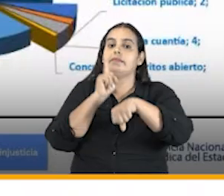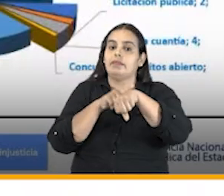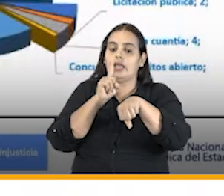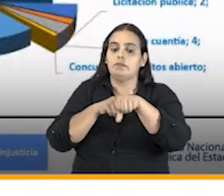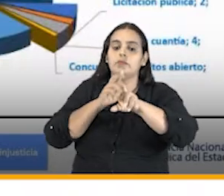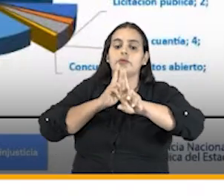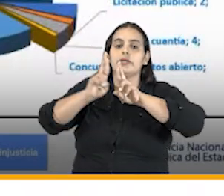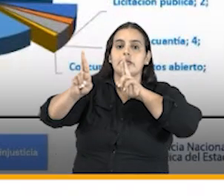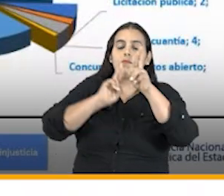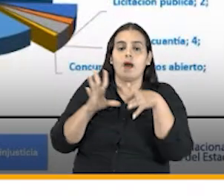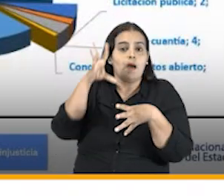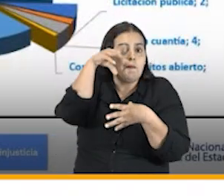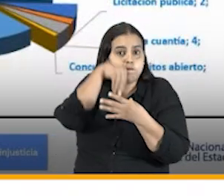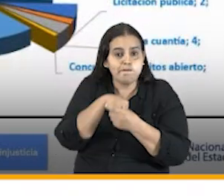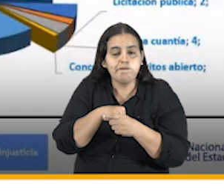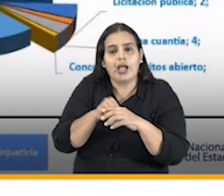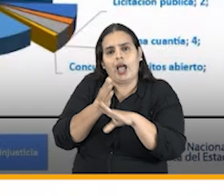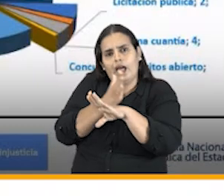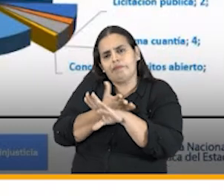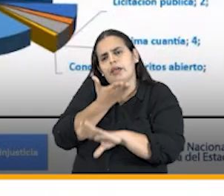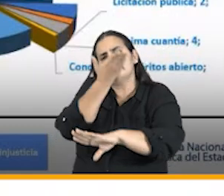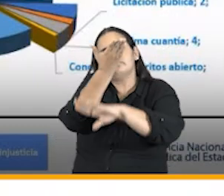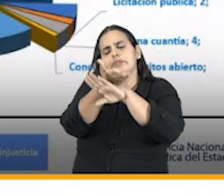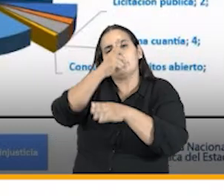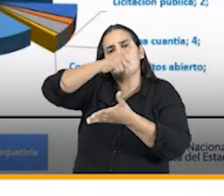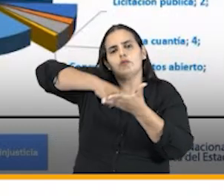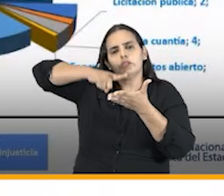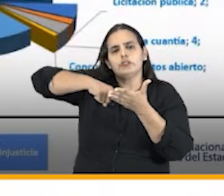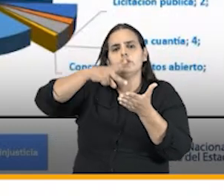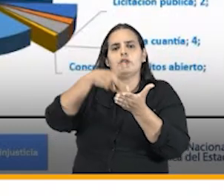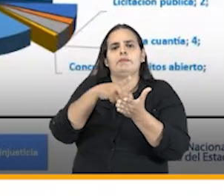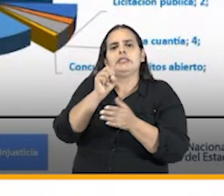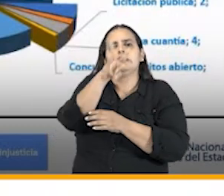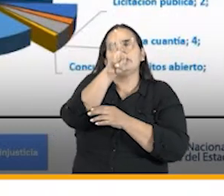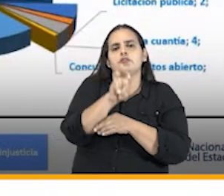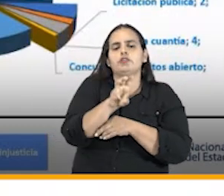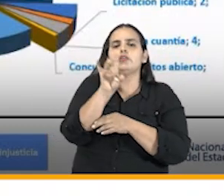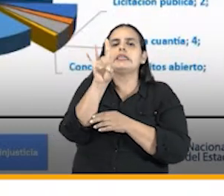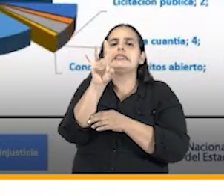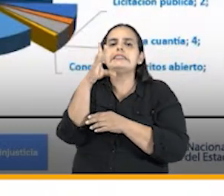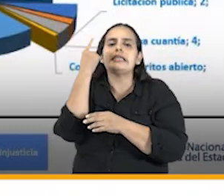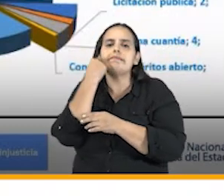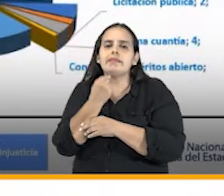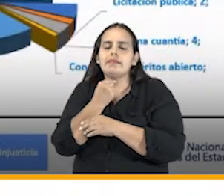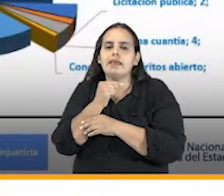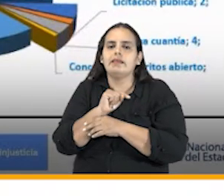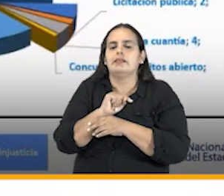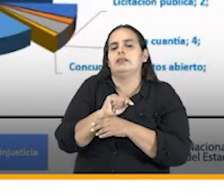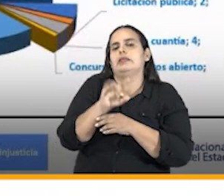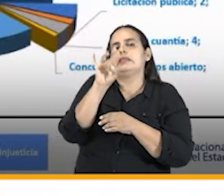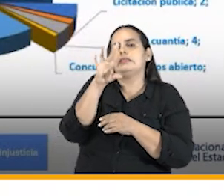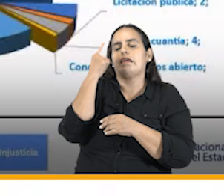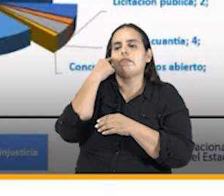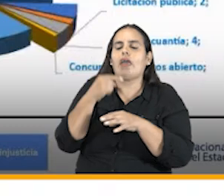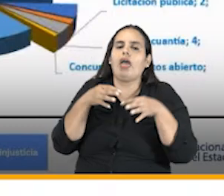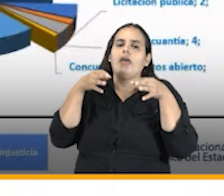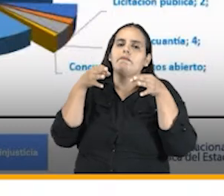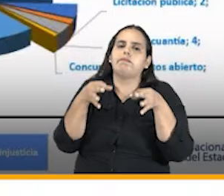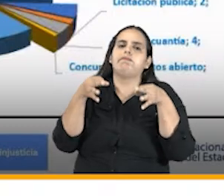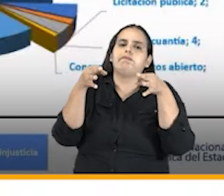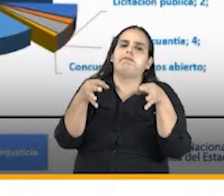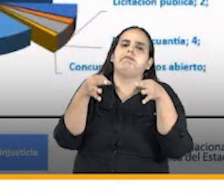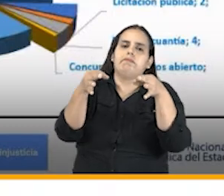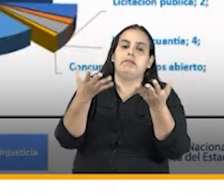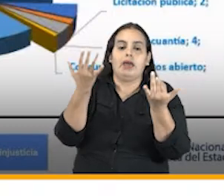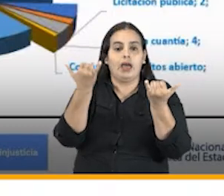de respuesta interno de las solicitudes de contratos que en el 2018 era de 15 días 15 días durante el trámite contractual